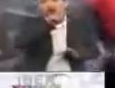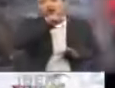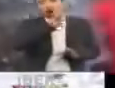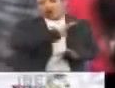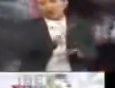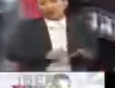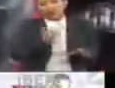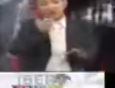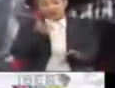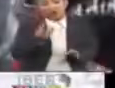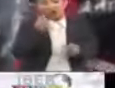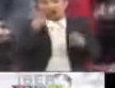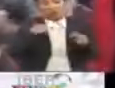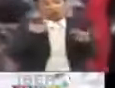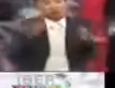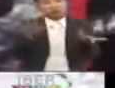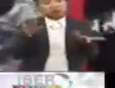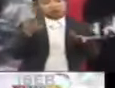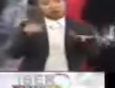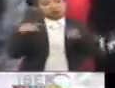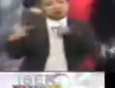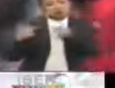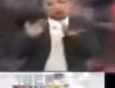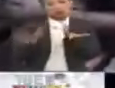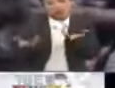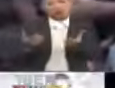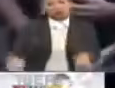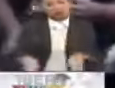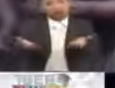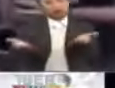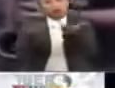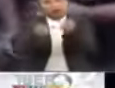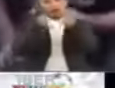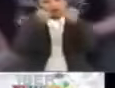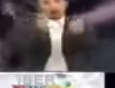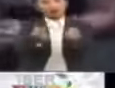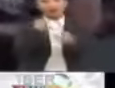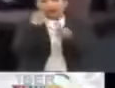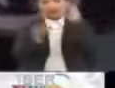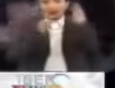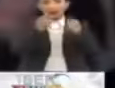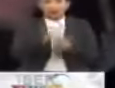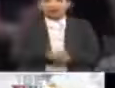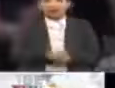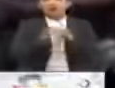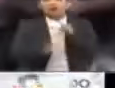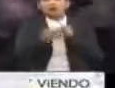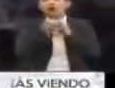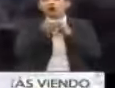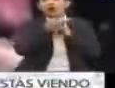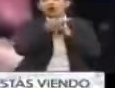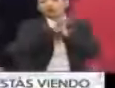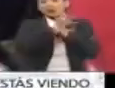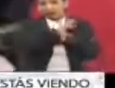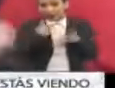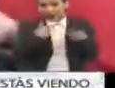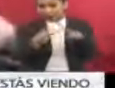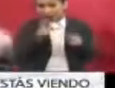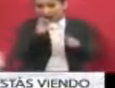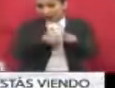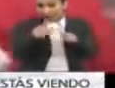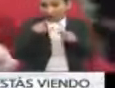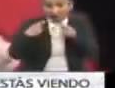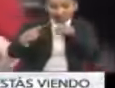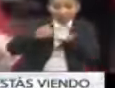funcionado muy bien es una polarización, una radicalización muy fuerte del discurso. Claro. Finalmente, Heriberto, ¿se tienen planeados algunos